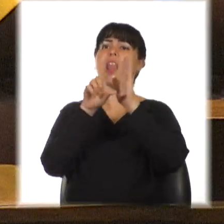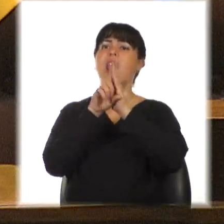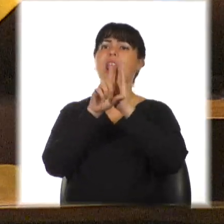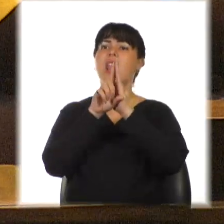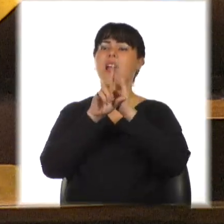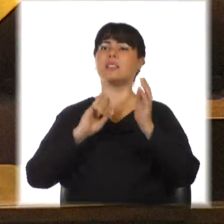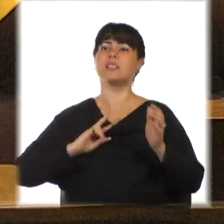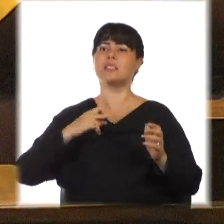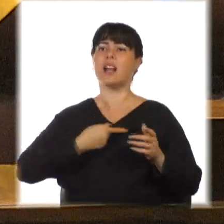Gracias, señor Presidente. Gracias. Gracias. Gracias. Gracias. Gracias.